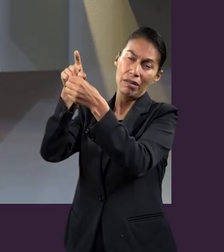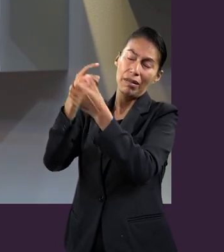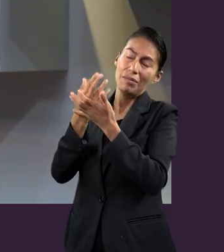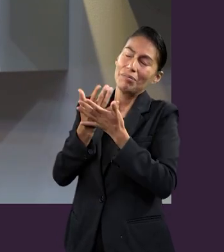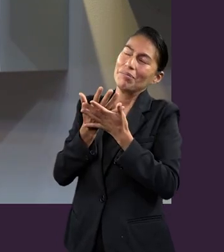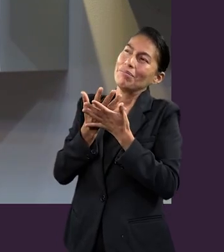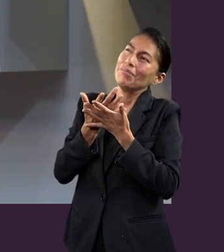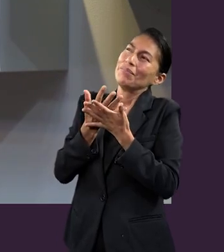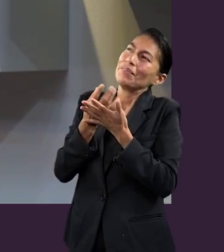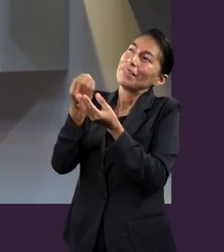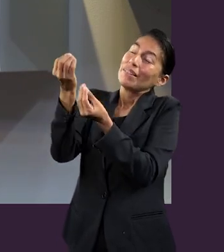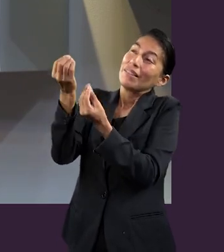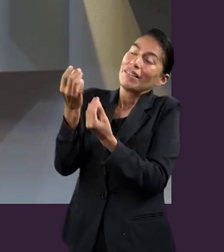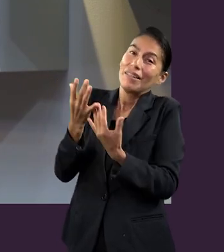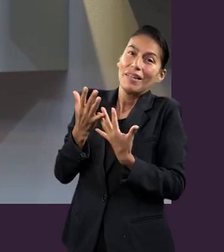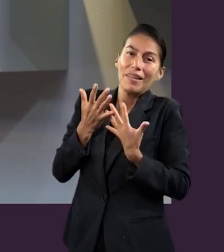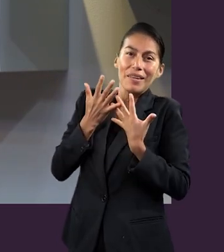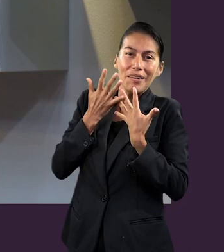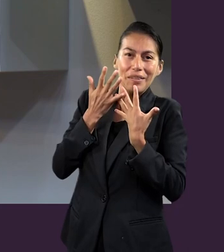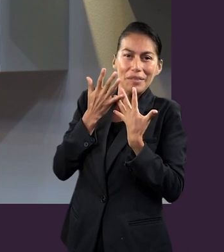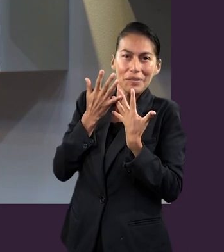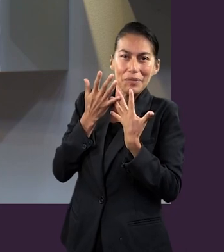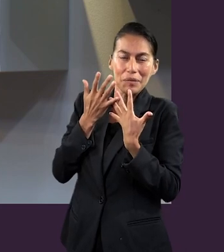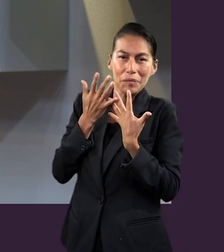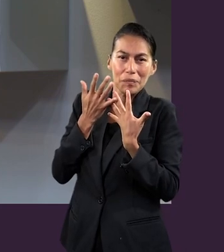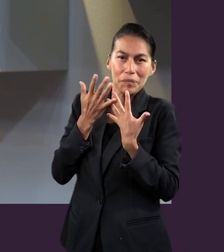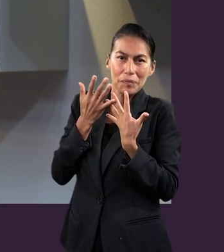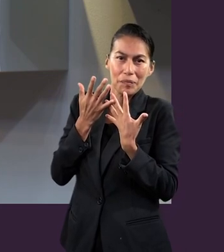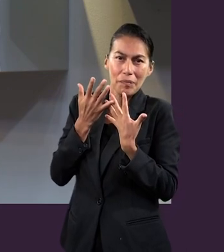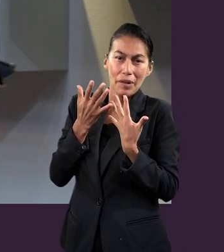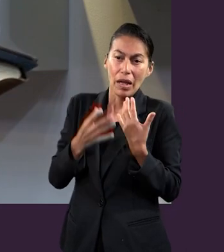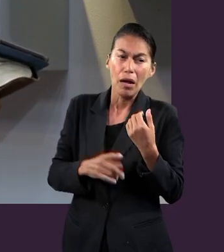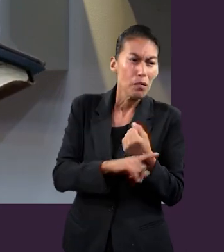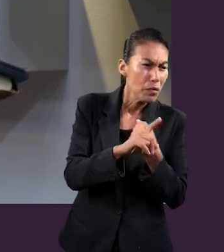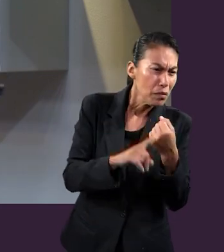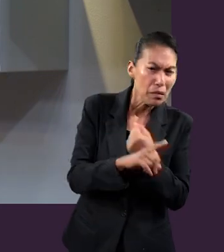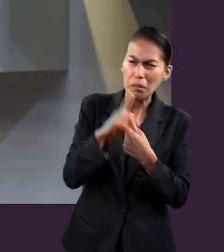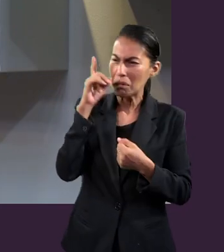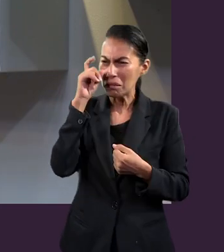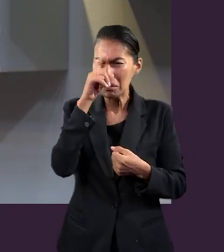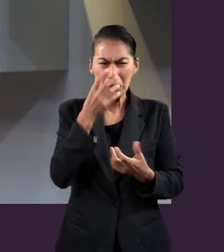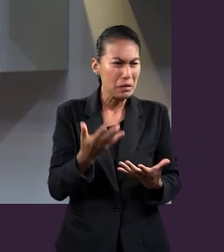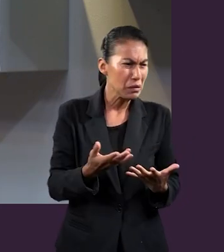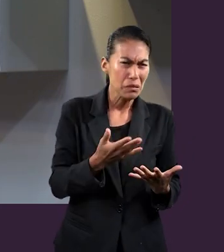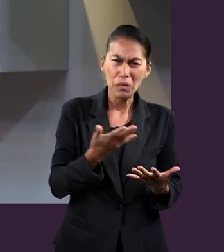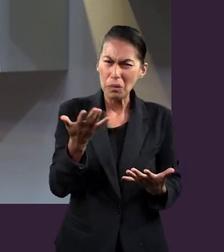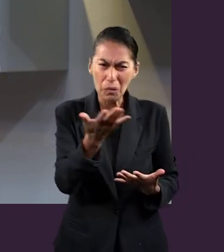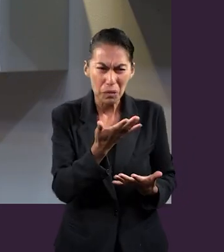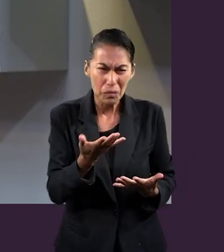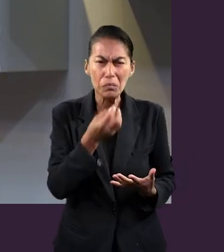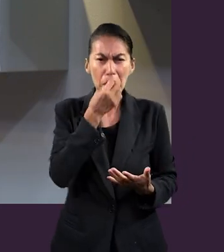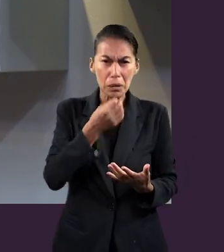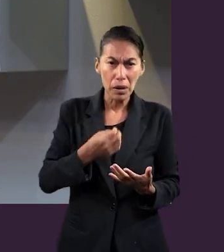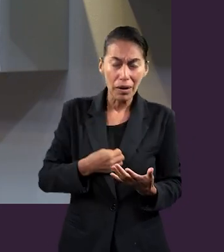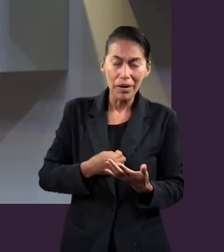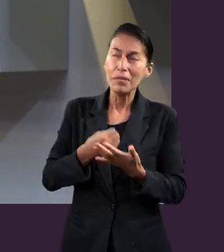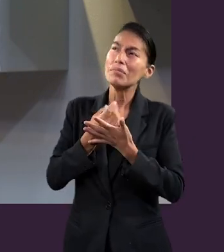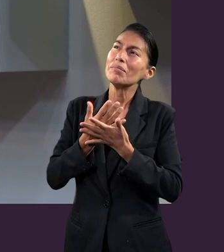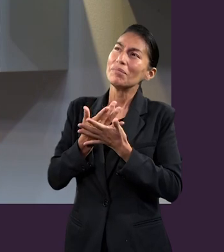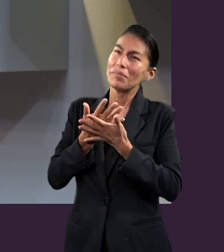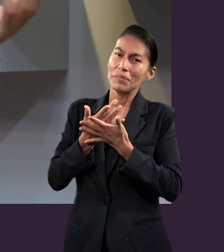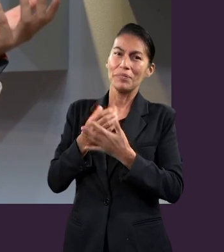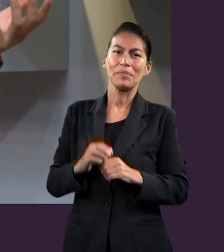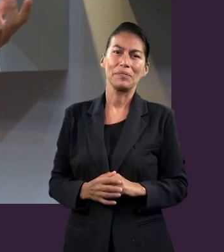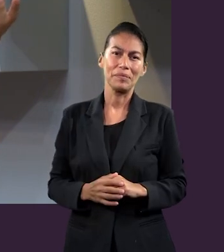de esperanza, de esperanza hacia las circunstancias que vivimos en este mundo, que a veces no son circunstancias,